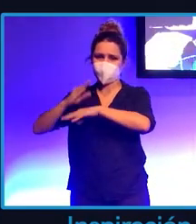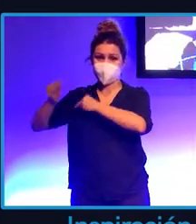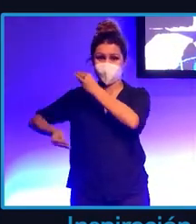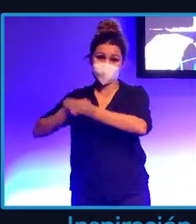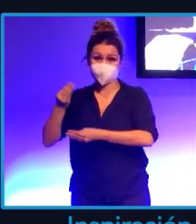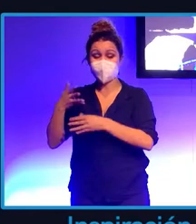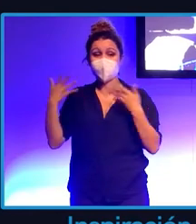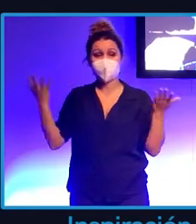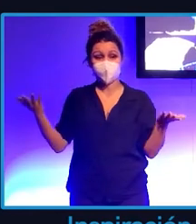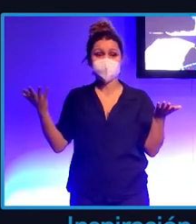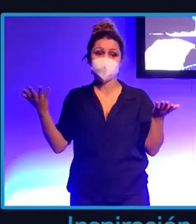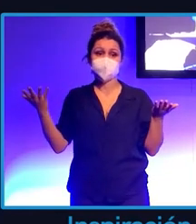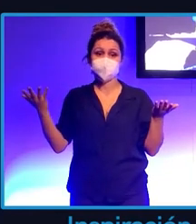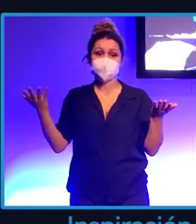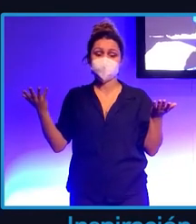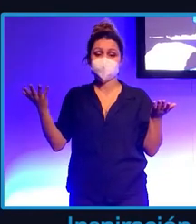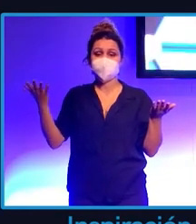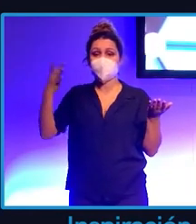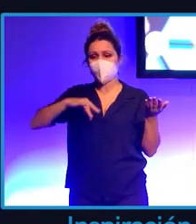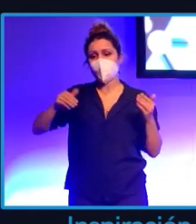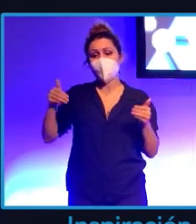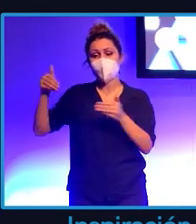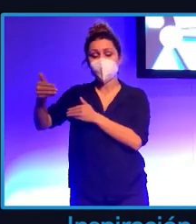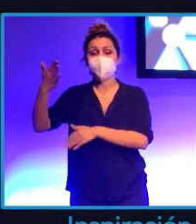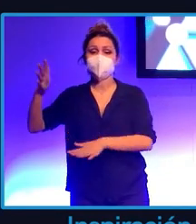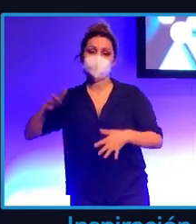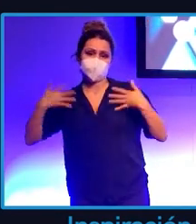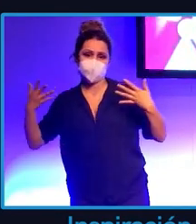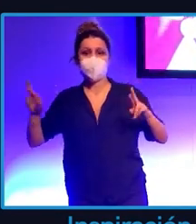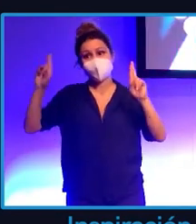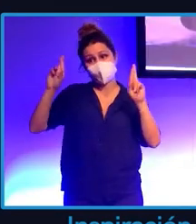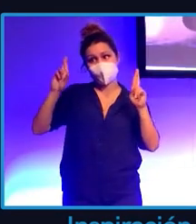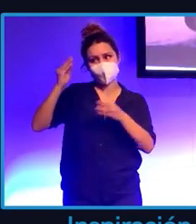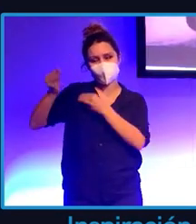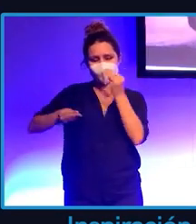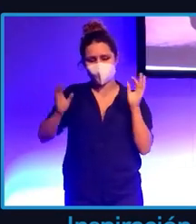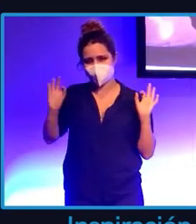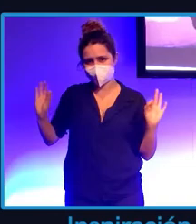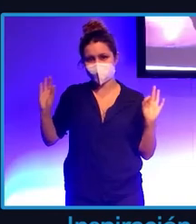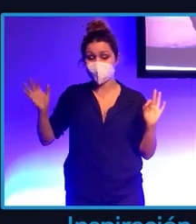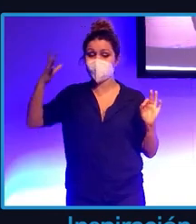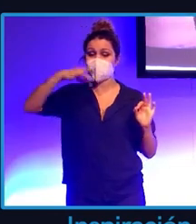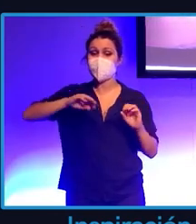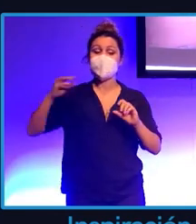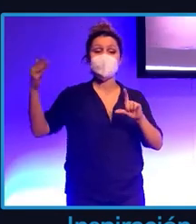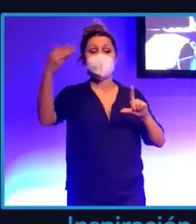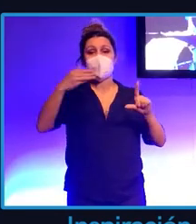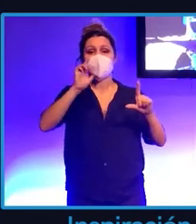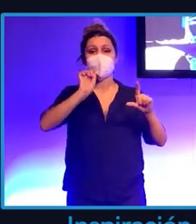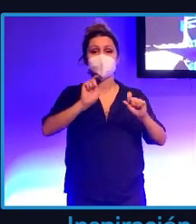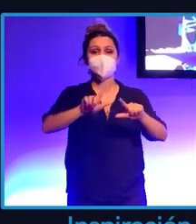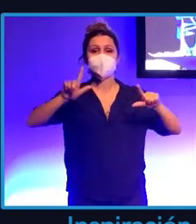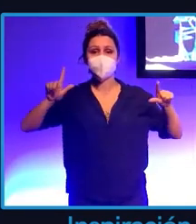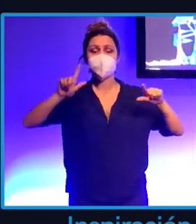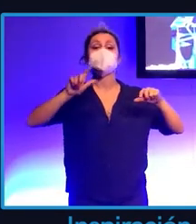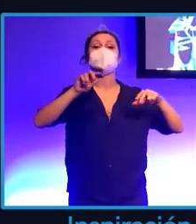pues bueno, podremos sorprender en un futuro. Espero que sea así. De todas formas, podéis acceder a nuestro blog, a VídeoReporCanarias